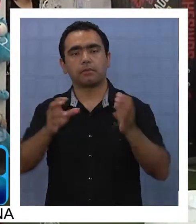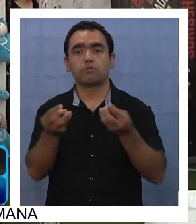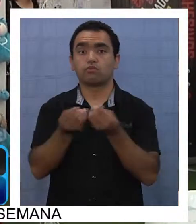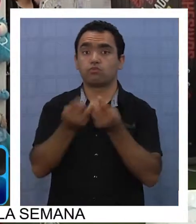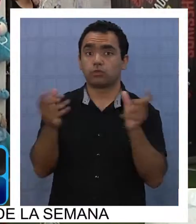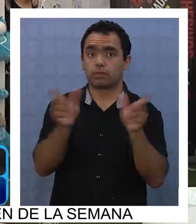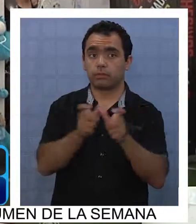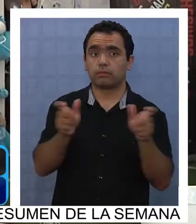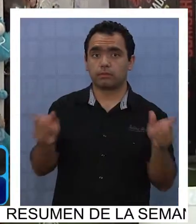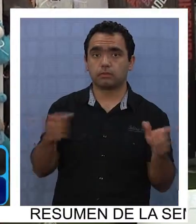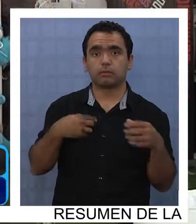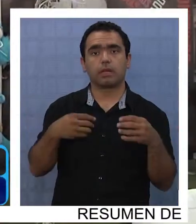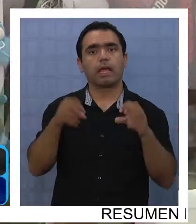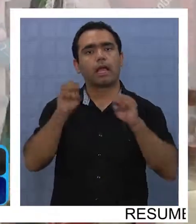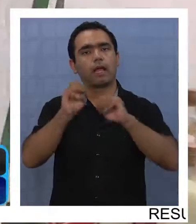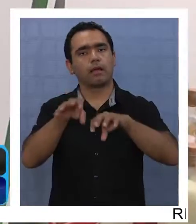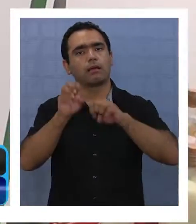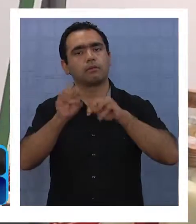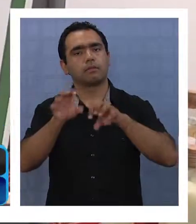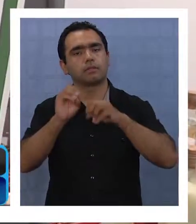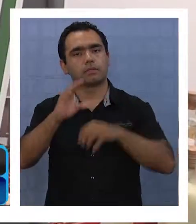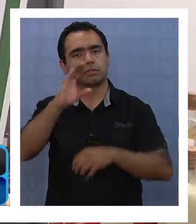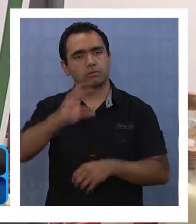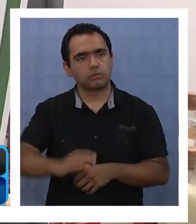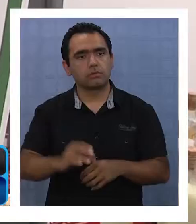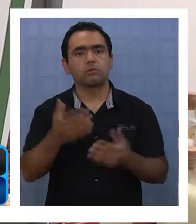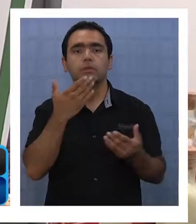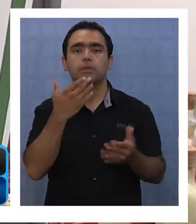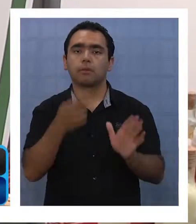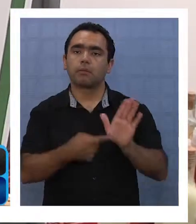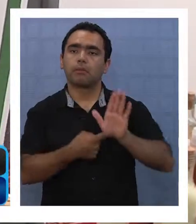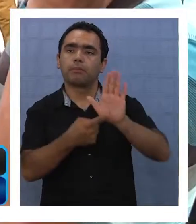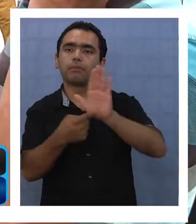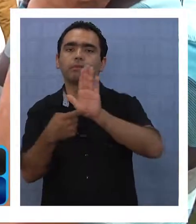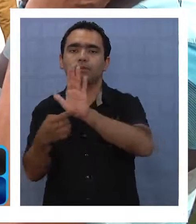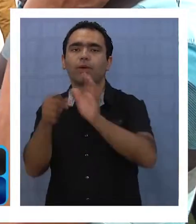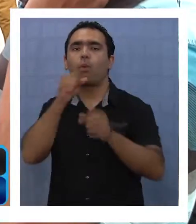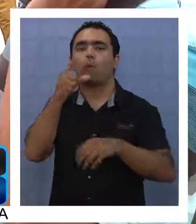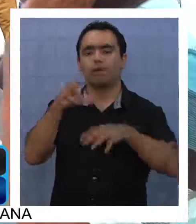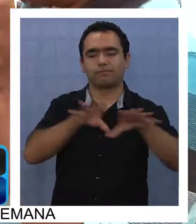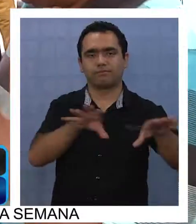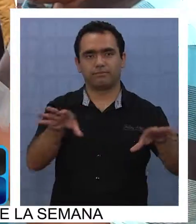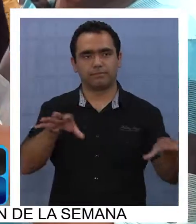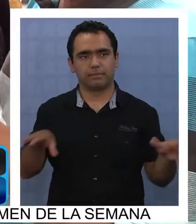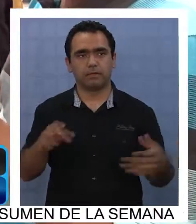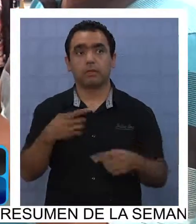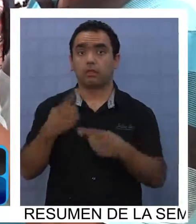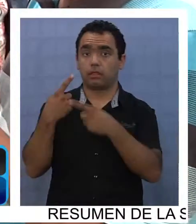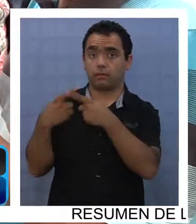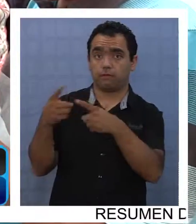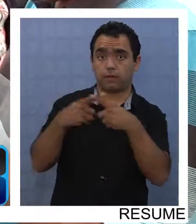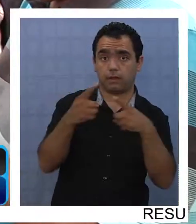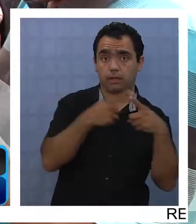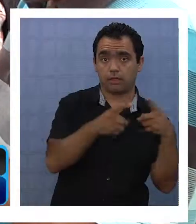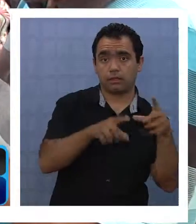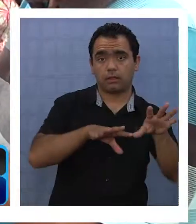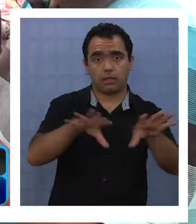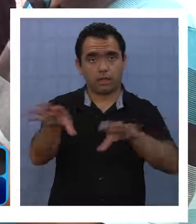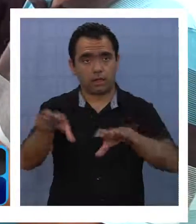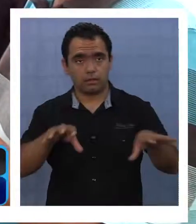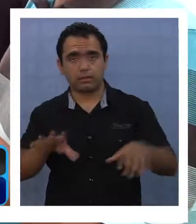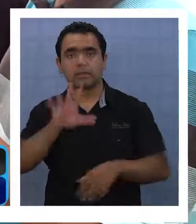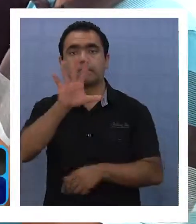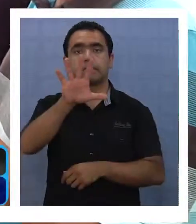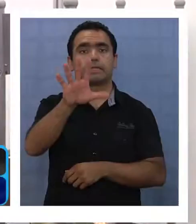en cursos de capacitación y de exponer sus productos a la comunidad. Diversas actividades se llevaron a cabo durante